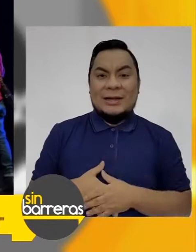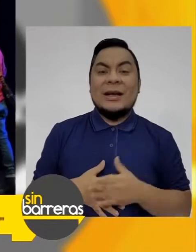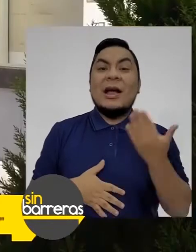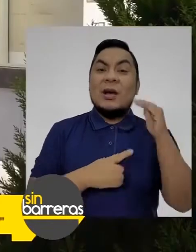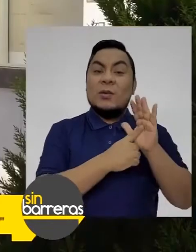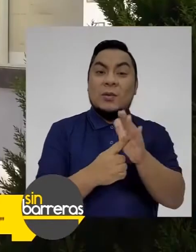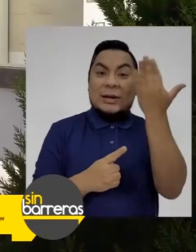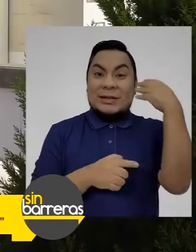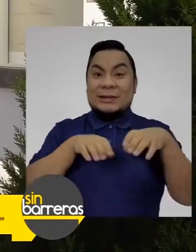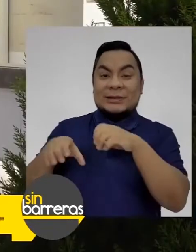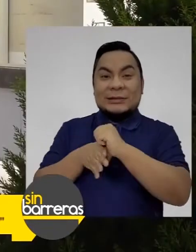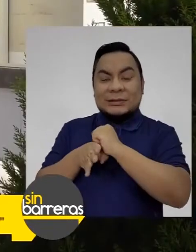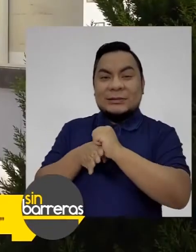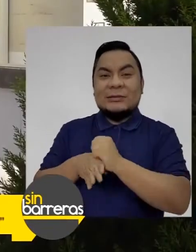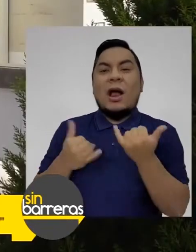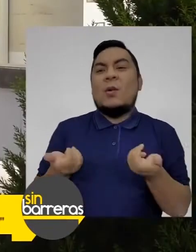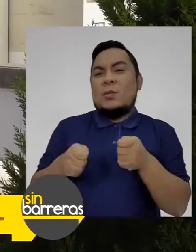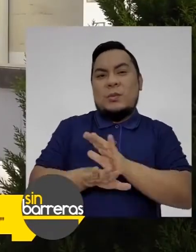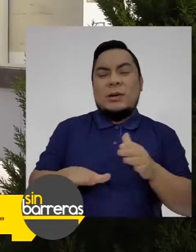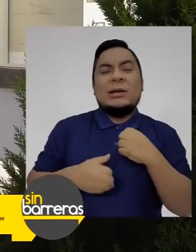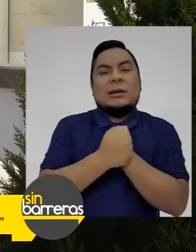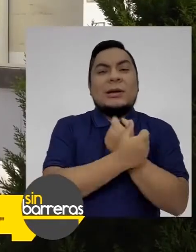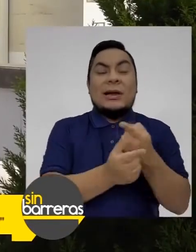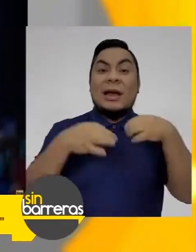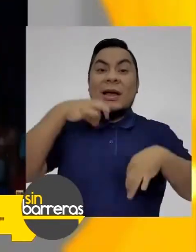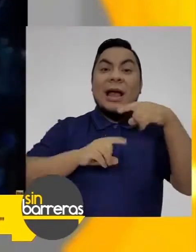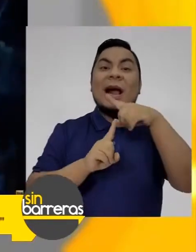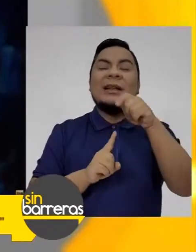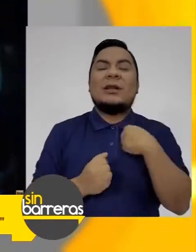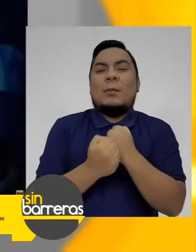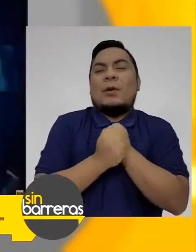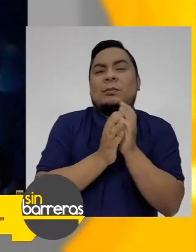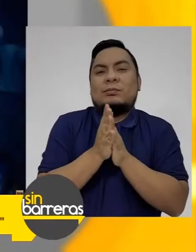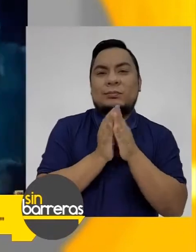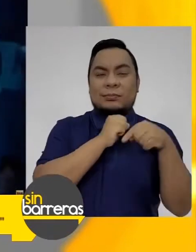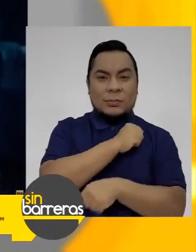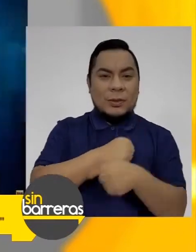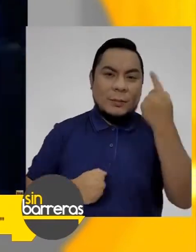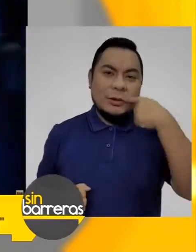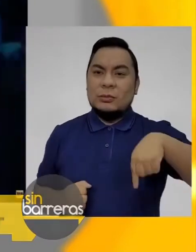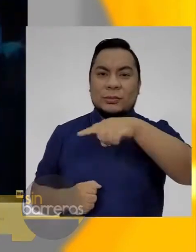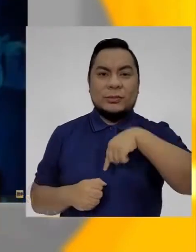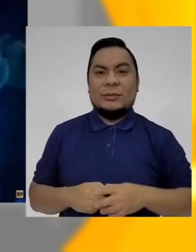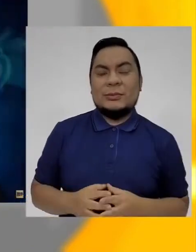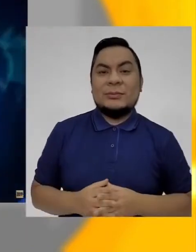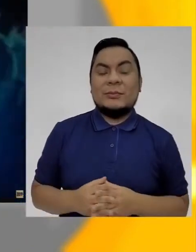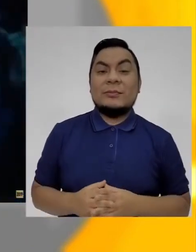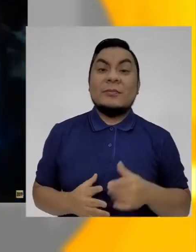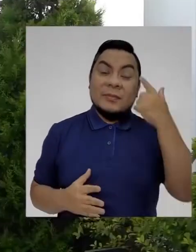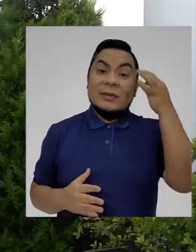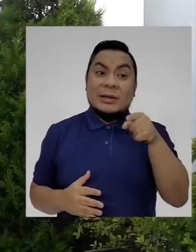nosotros creo que Hamlet es una pasión, pasión para nosotros.